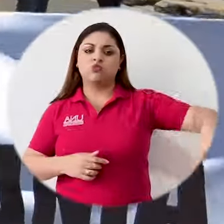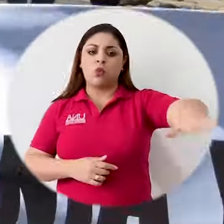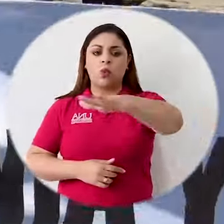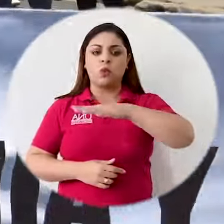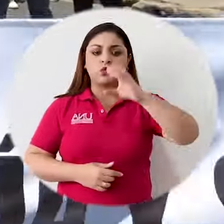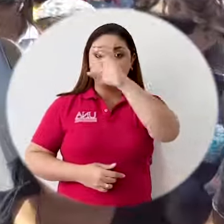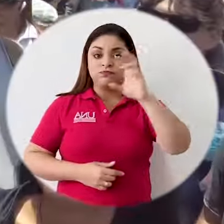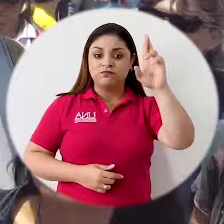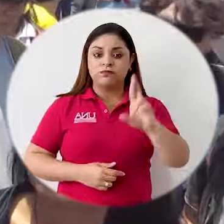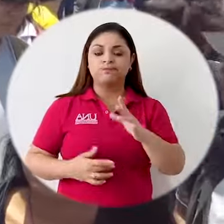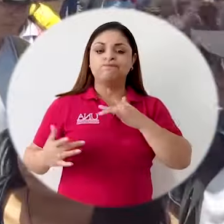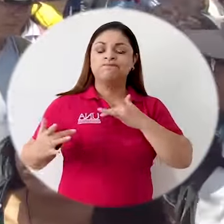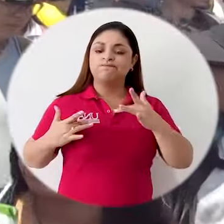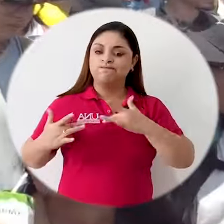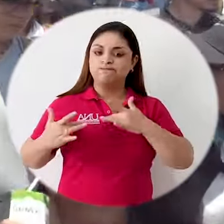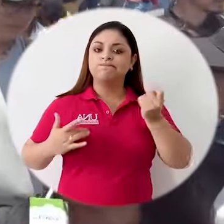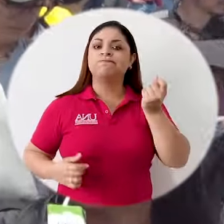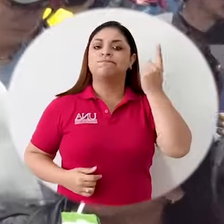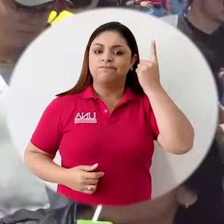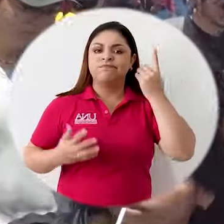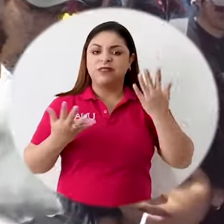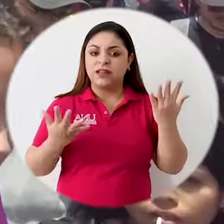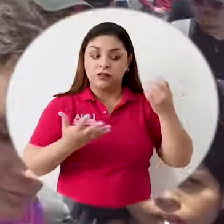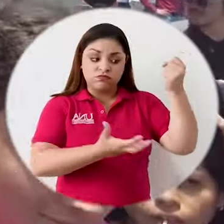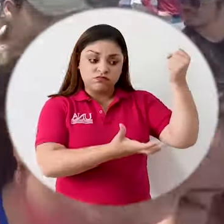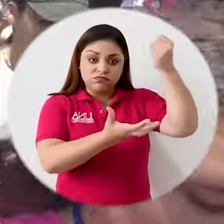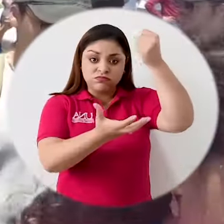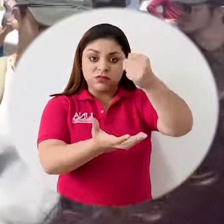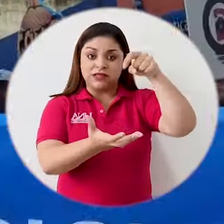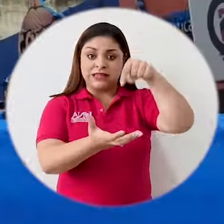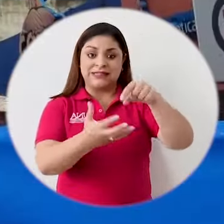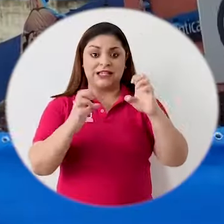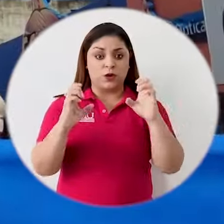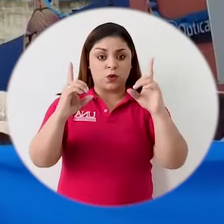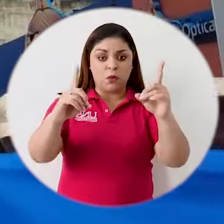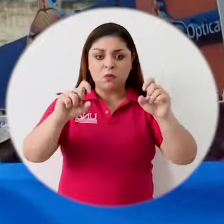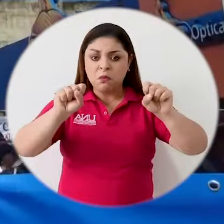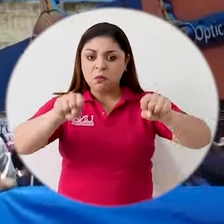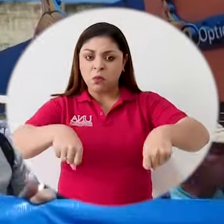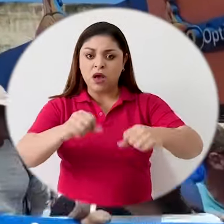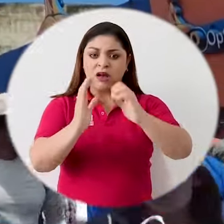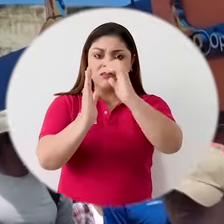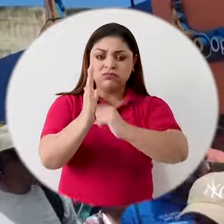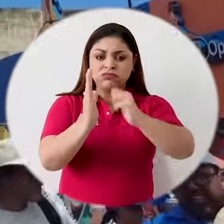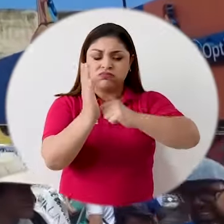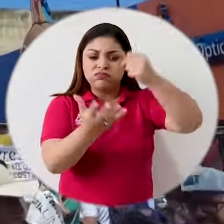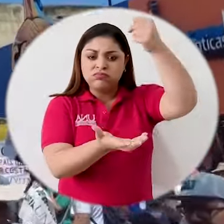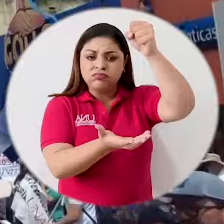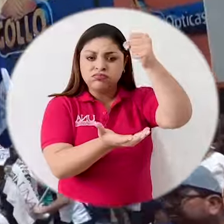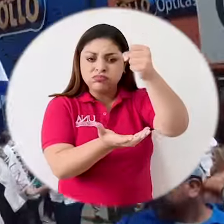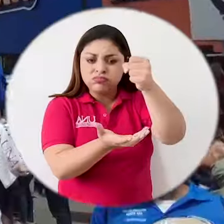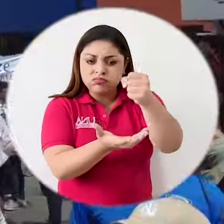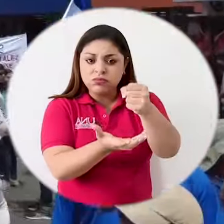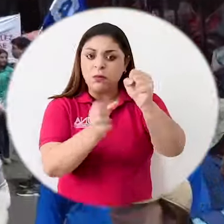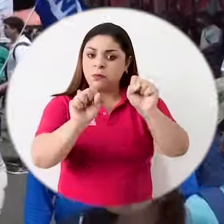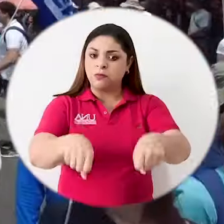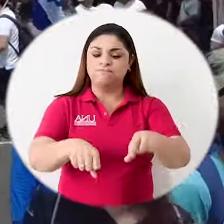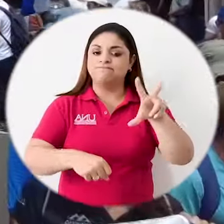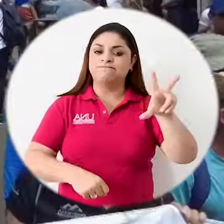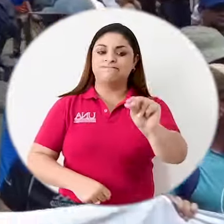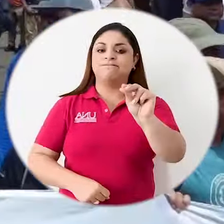que la inversión en educación no puede continuar esta ruta de recortes sistemáticos.